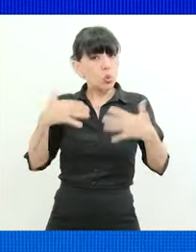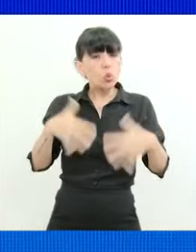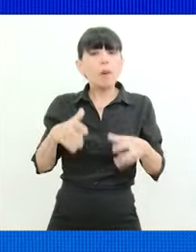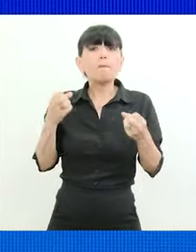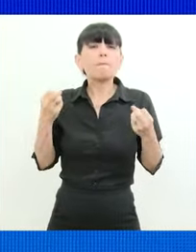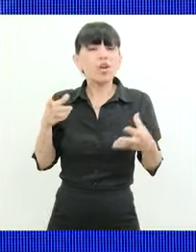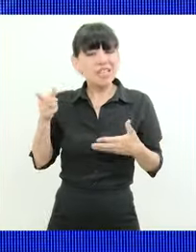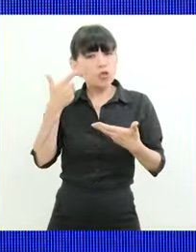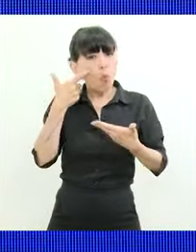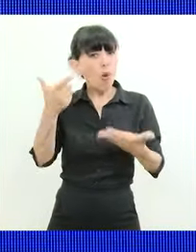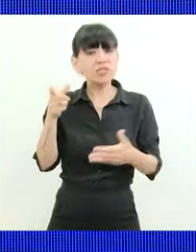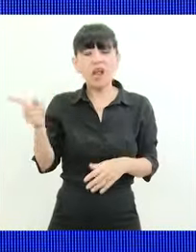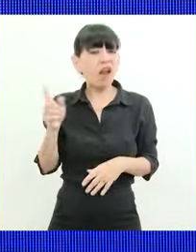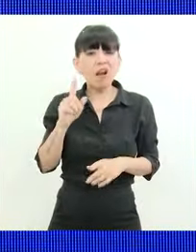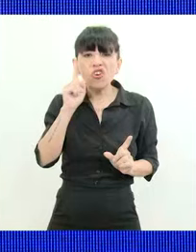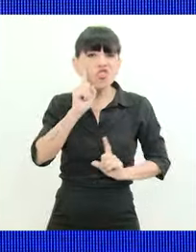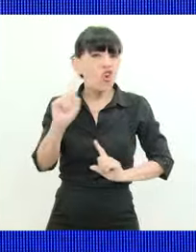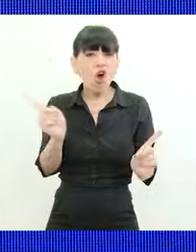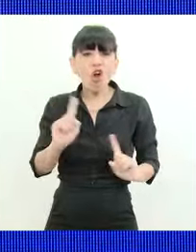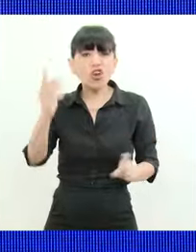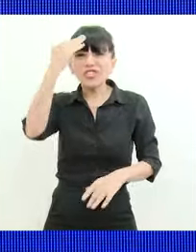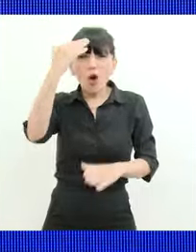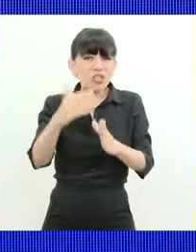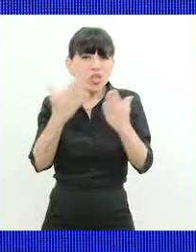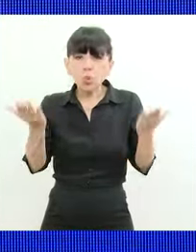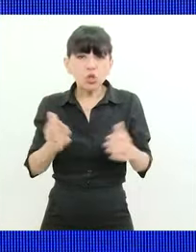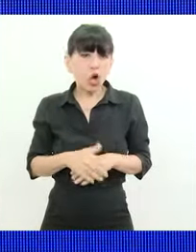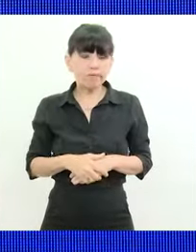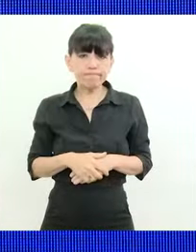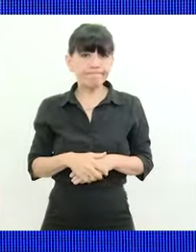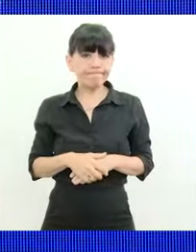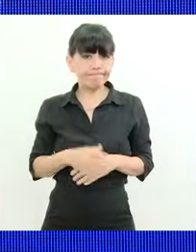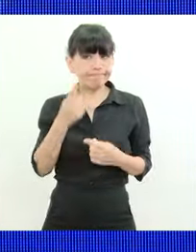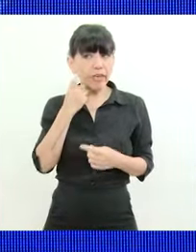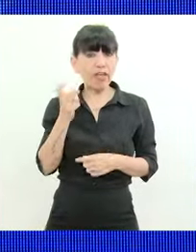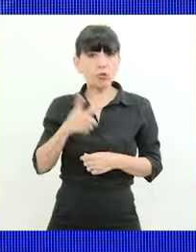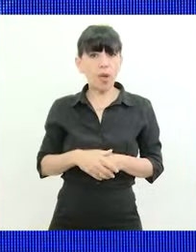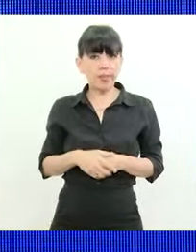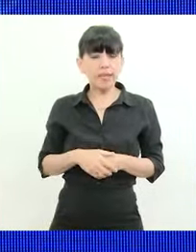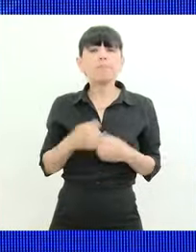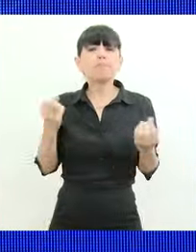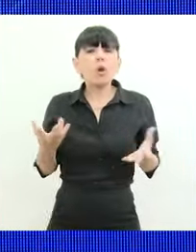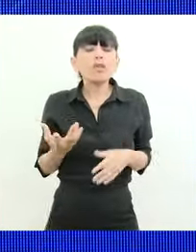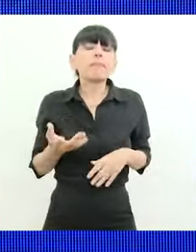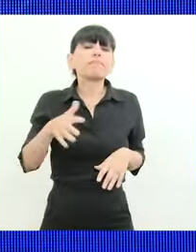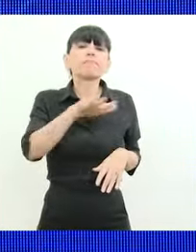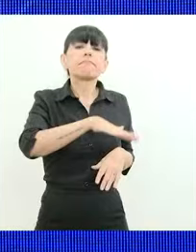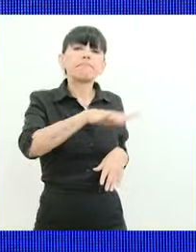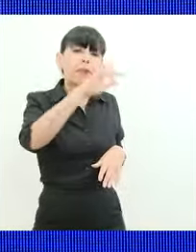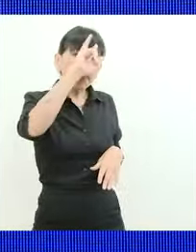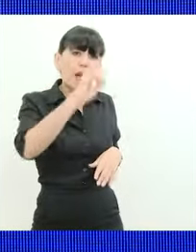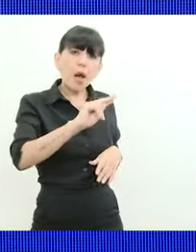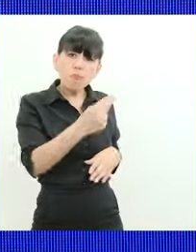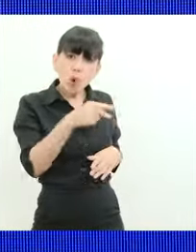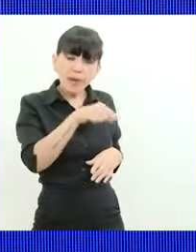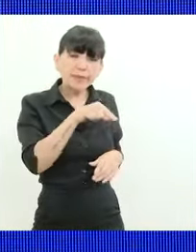ignorancia sobre la Constitución Nacional fenomenal porque Bacamorta es un recurso de Río Negro de